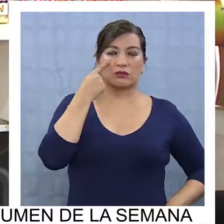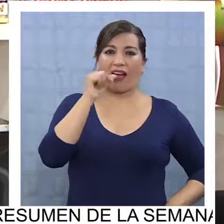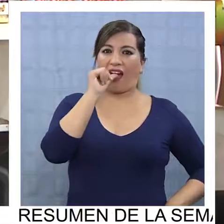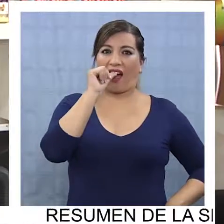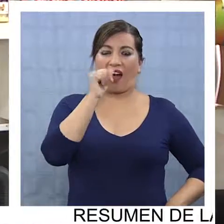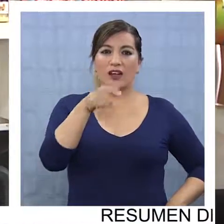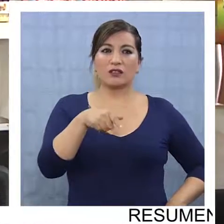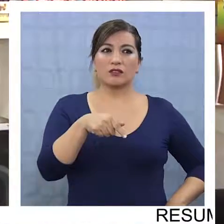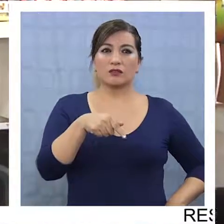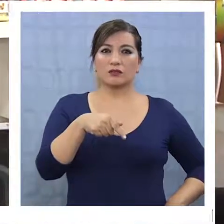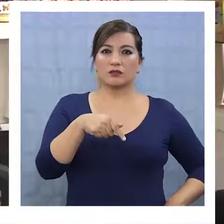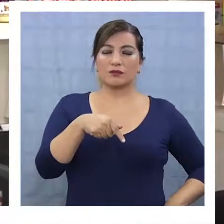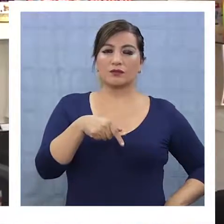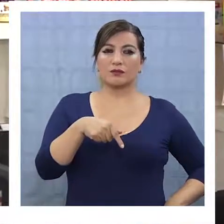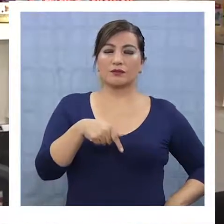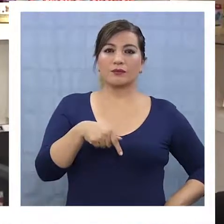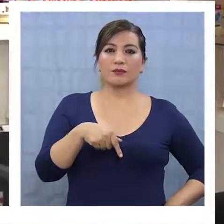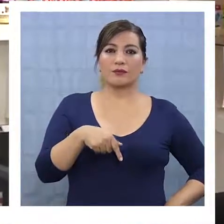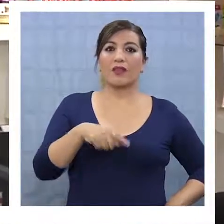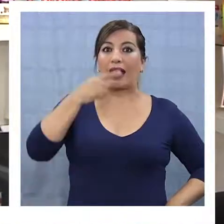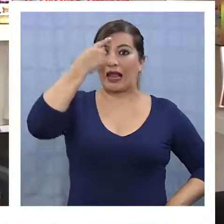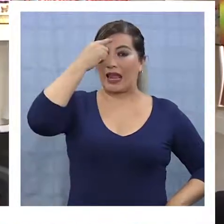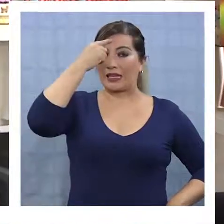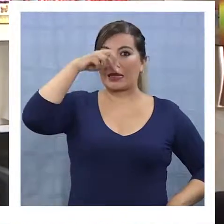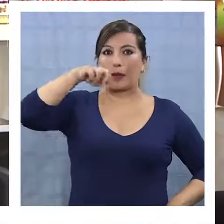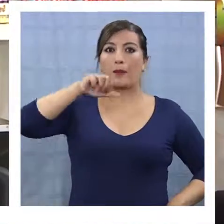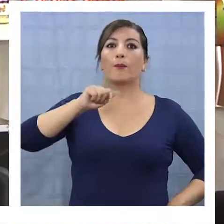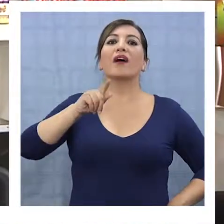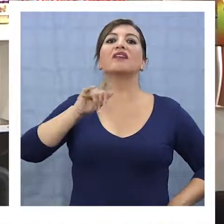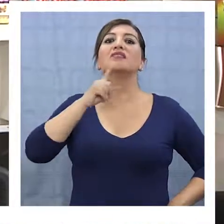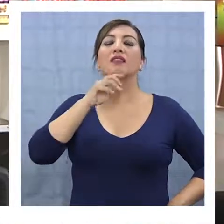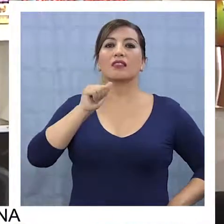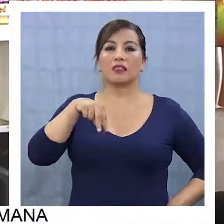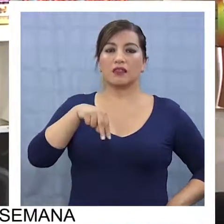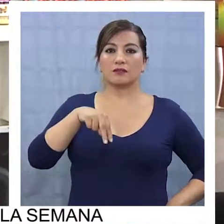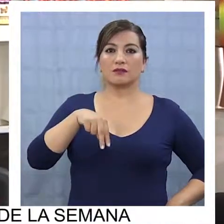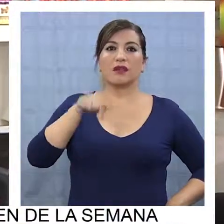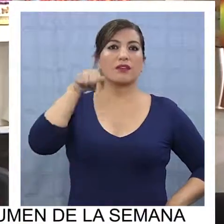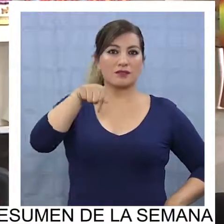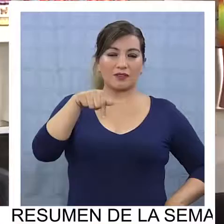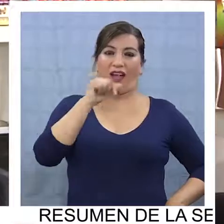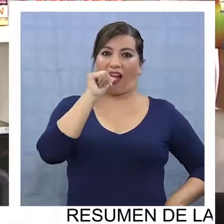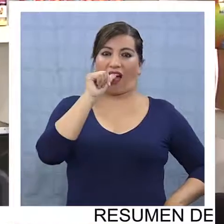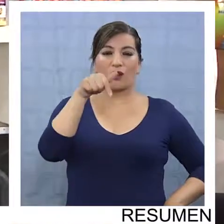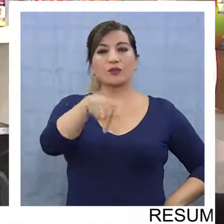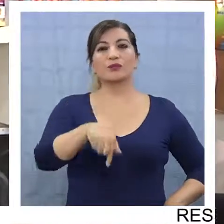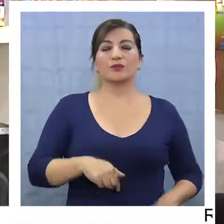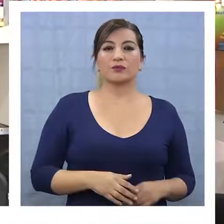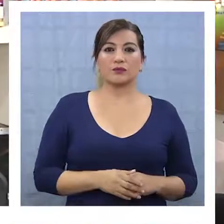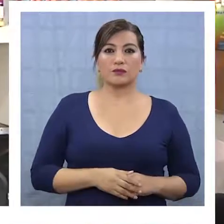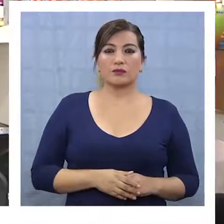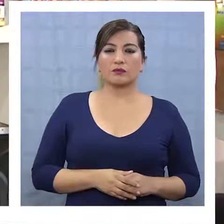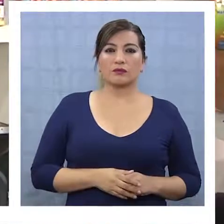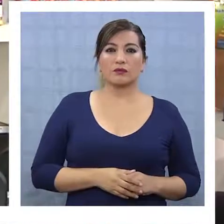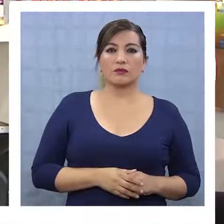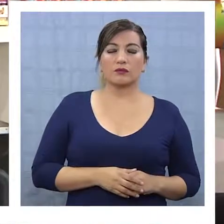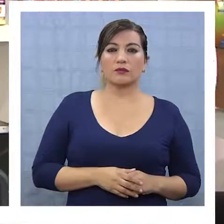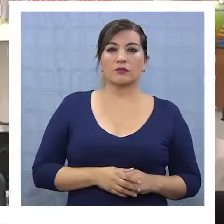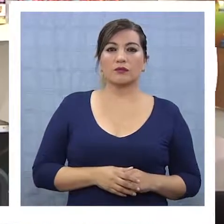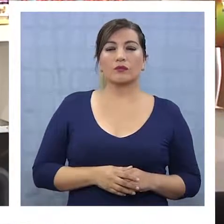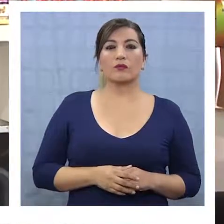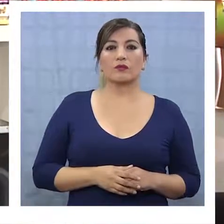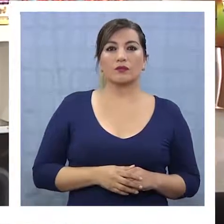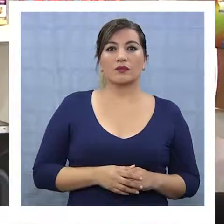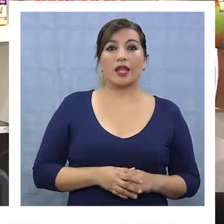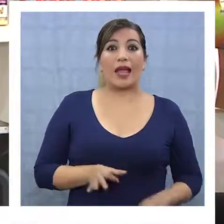es arroz que sale mucho en Pakistán y la India. Y lo que yo traigo es de Pakistán. Y después lo